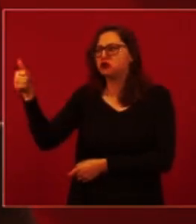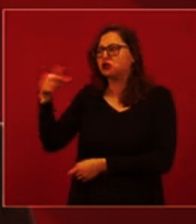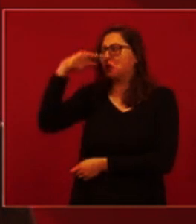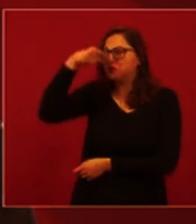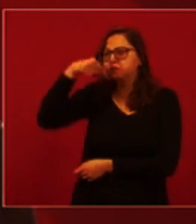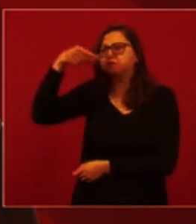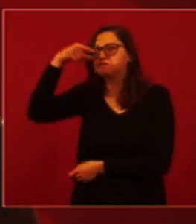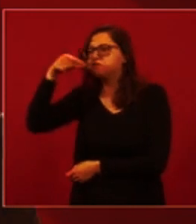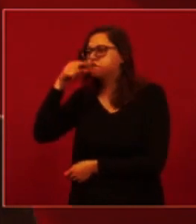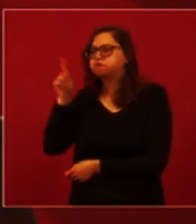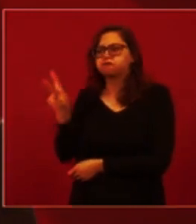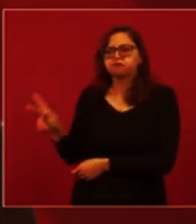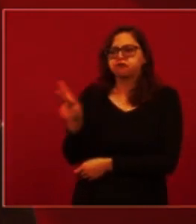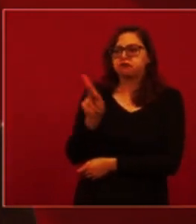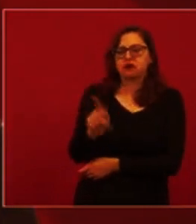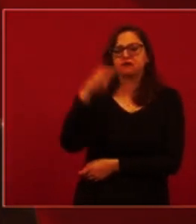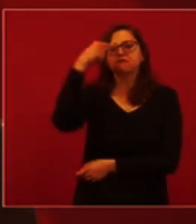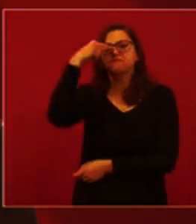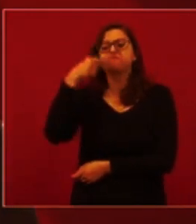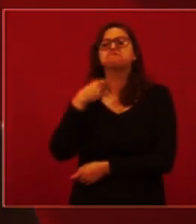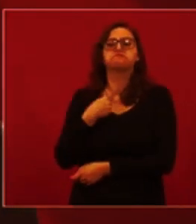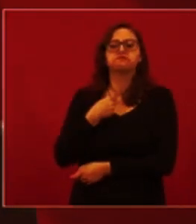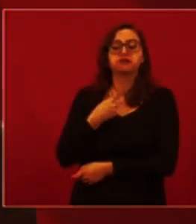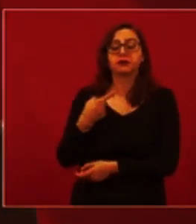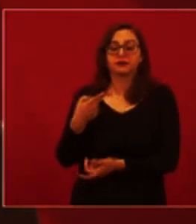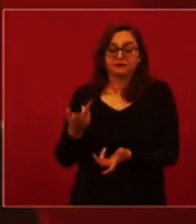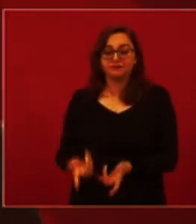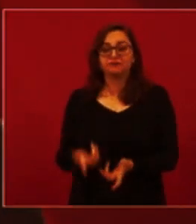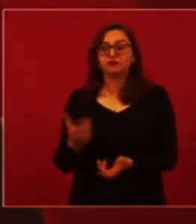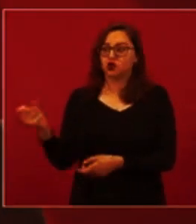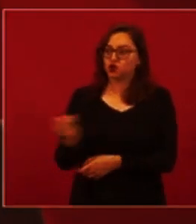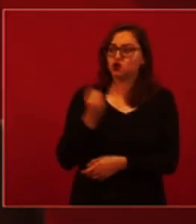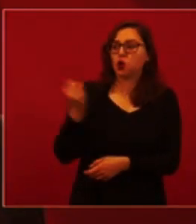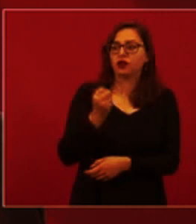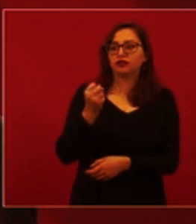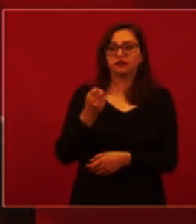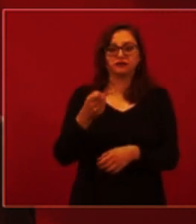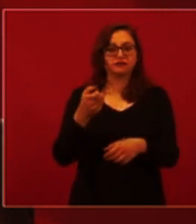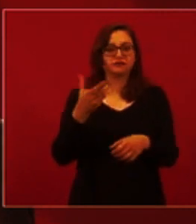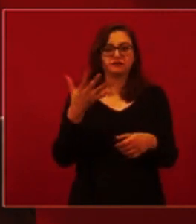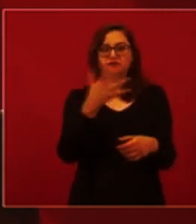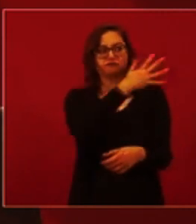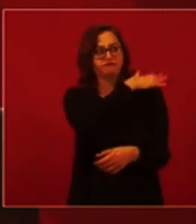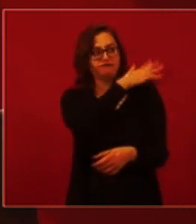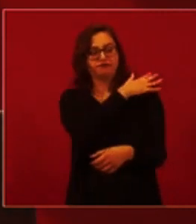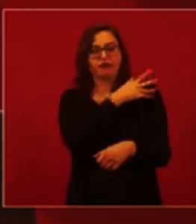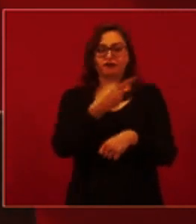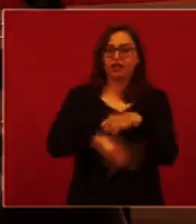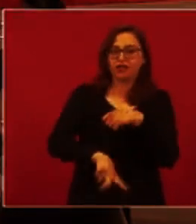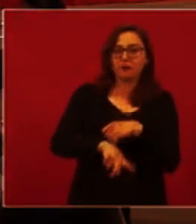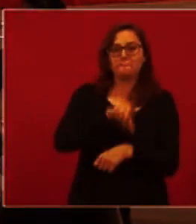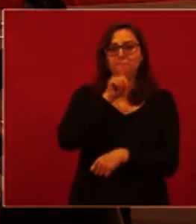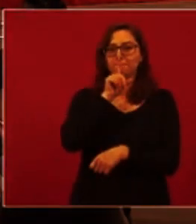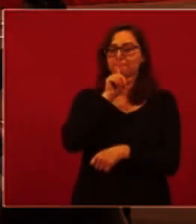respiratoria alta. Pero afortunadamente, insisto, con menor probabilidad de afección a los pulmones. Ahora, cuando